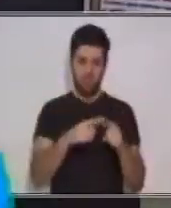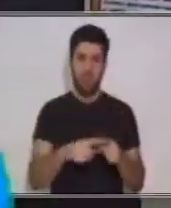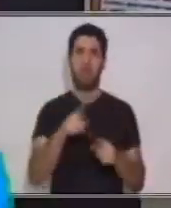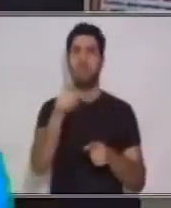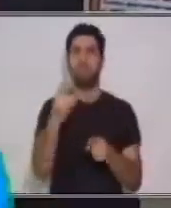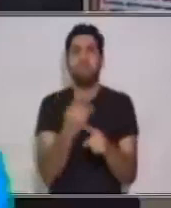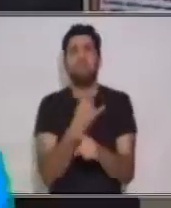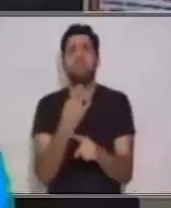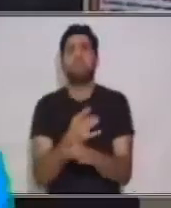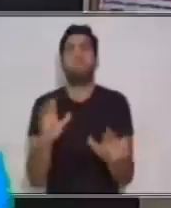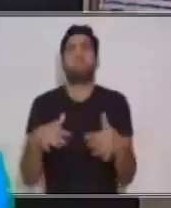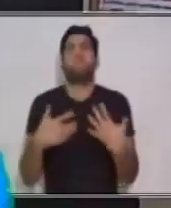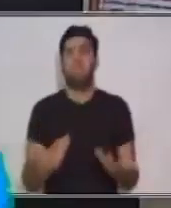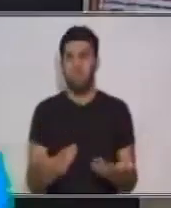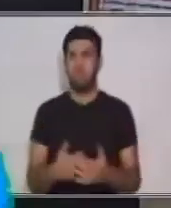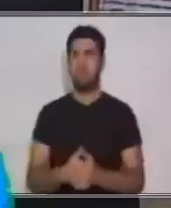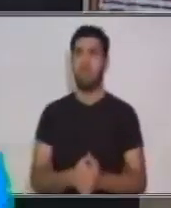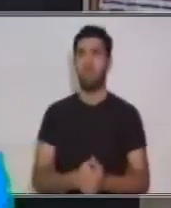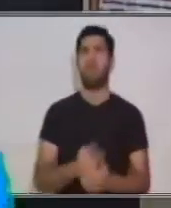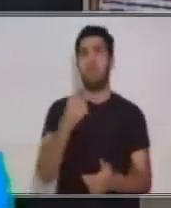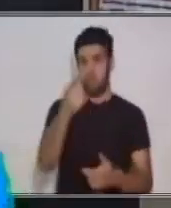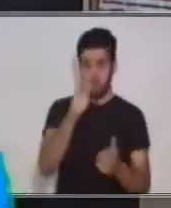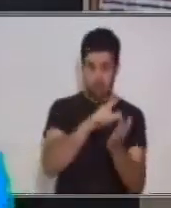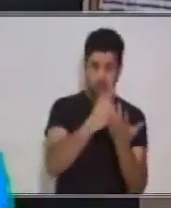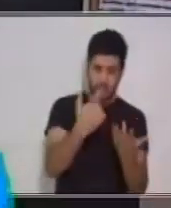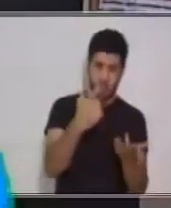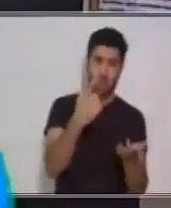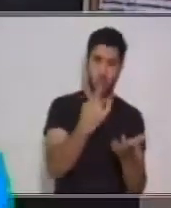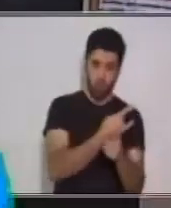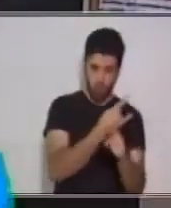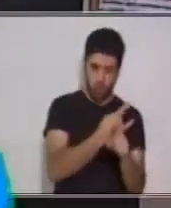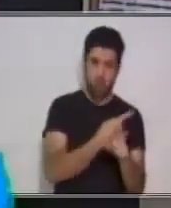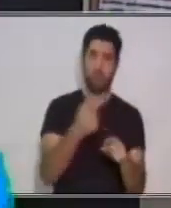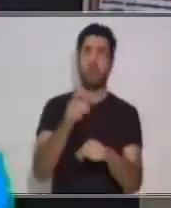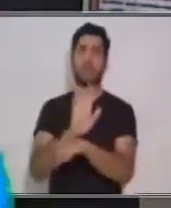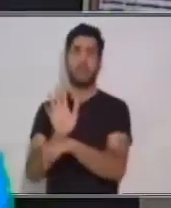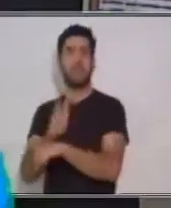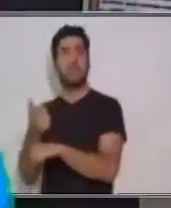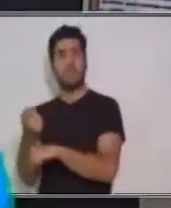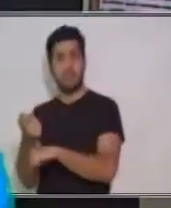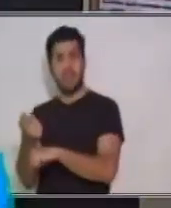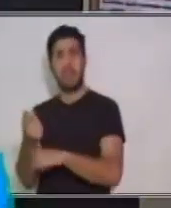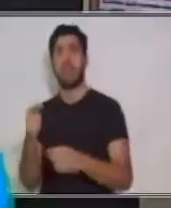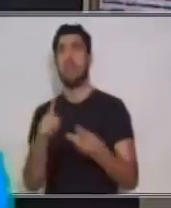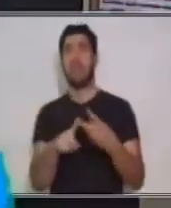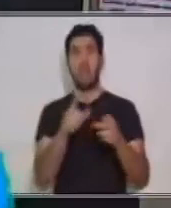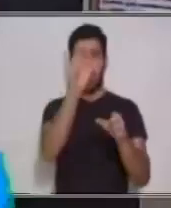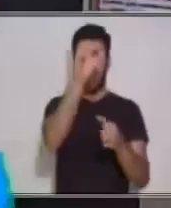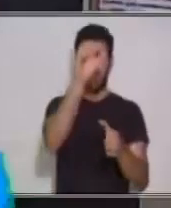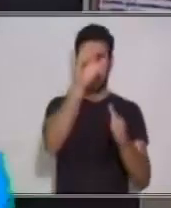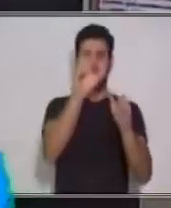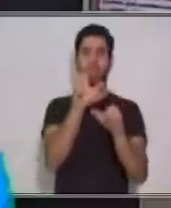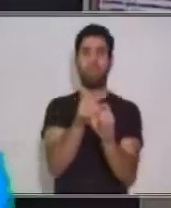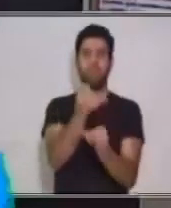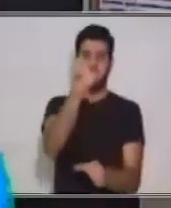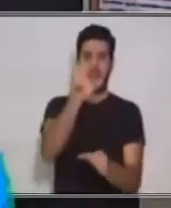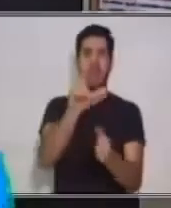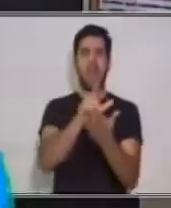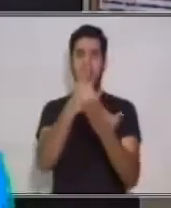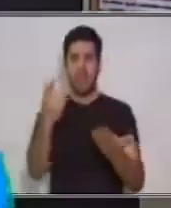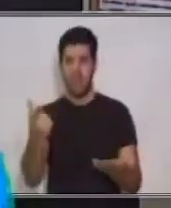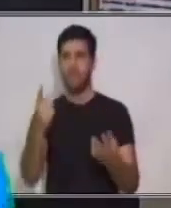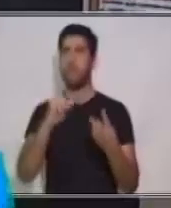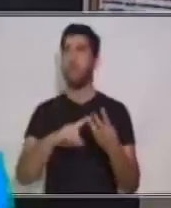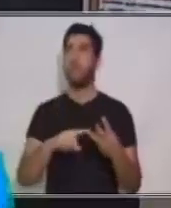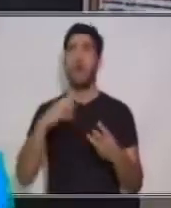información o investigar? Utilizas libros, la televisión, las enciclopedias, el